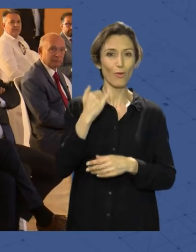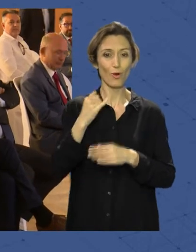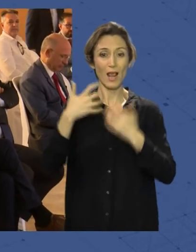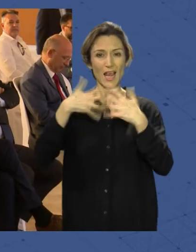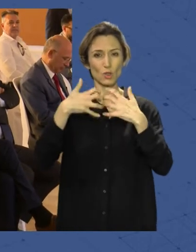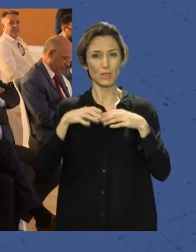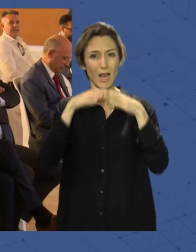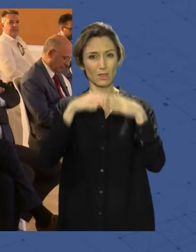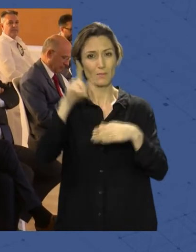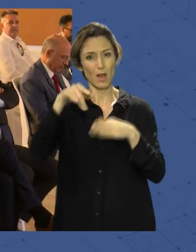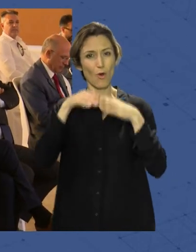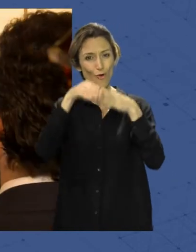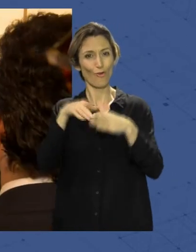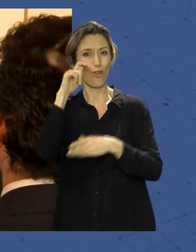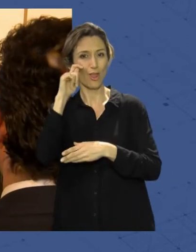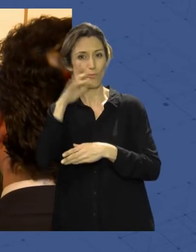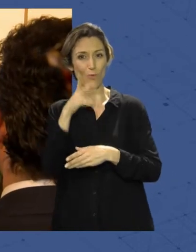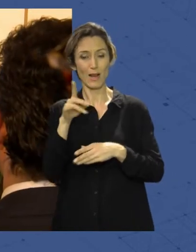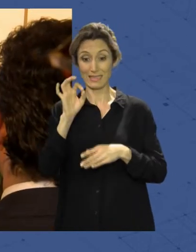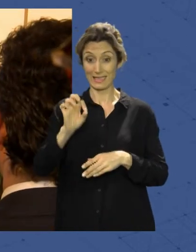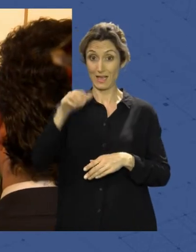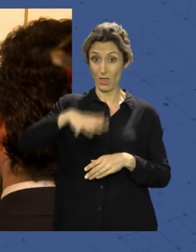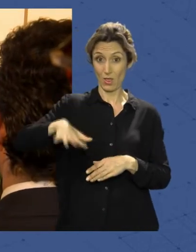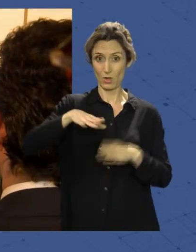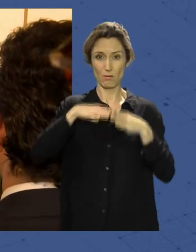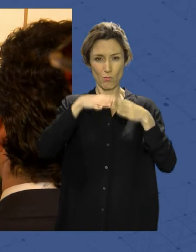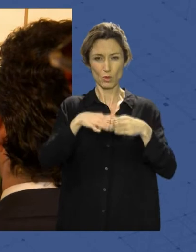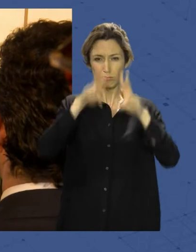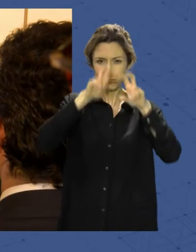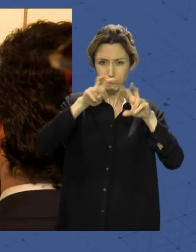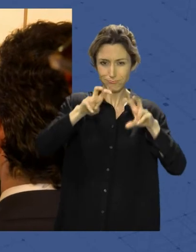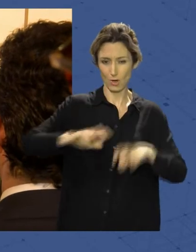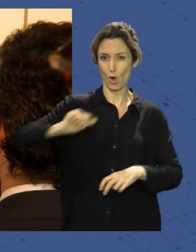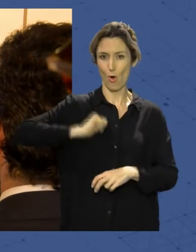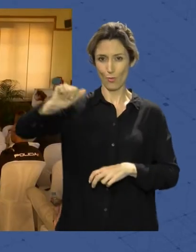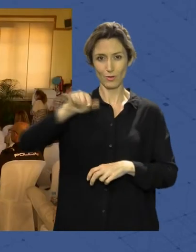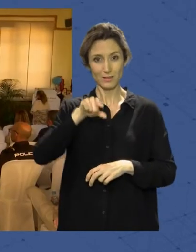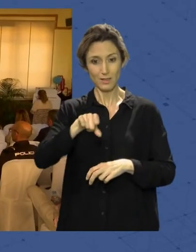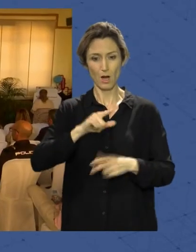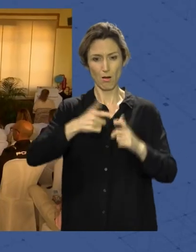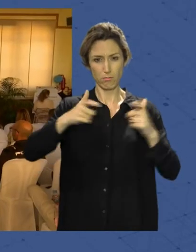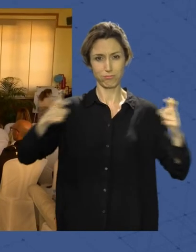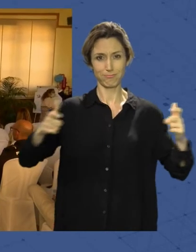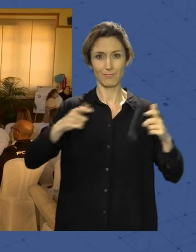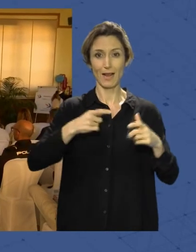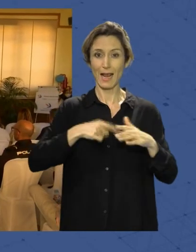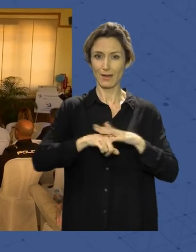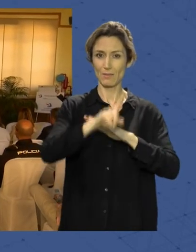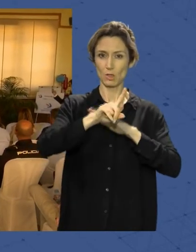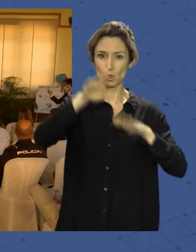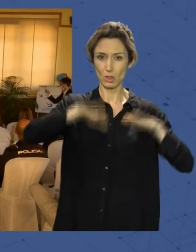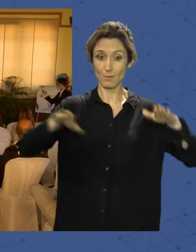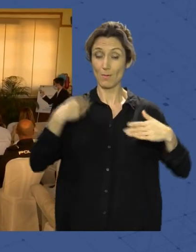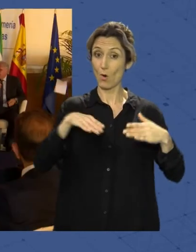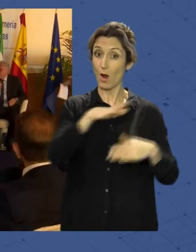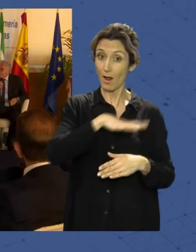un foro organizado por San Cruz Andalucía en el puerto. Así han analizado las oportunidades que ofrece el crecimiento sostenible en los ámbitos marítimo